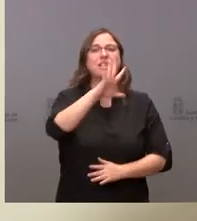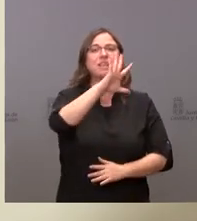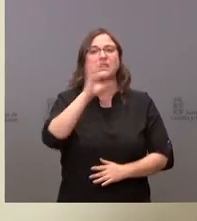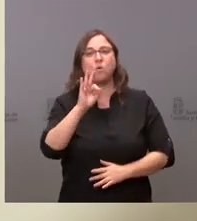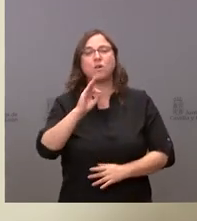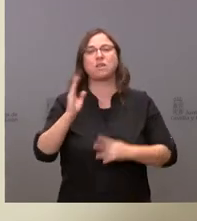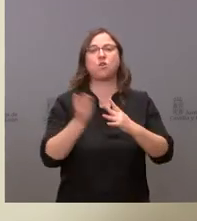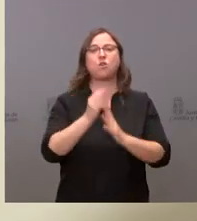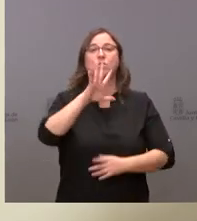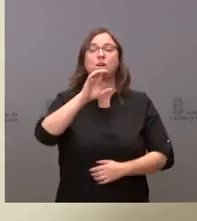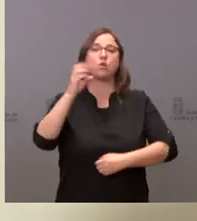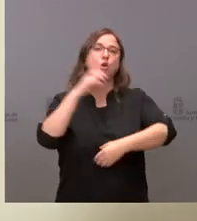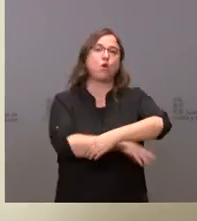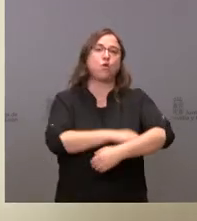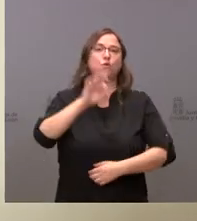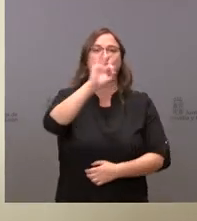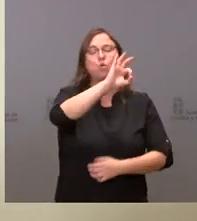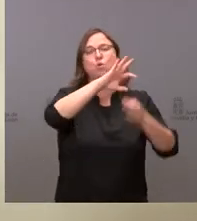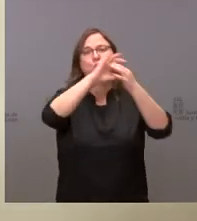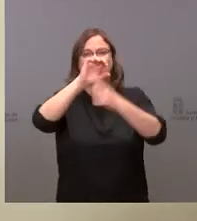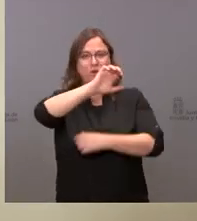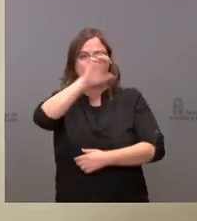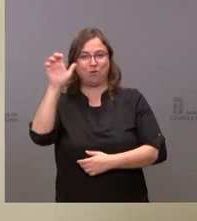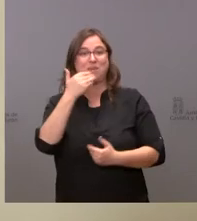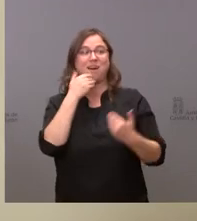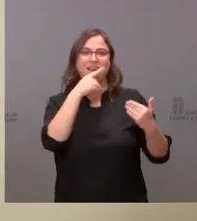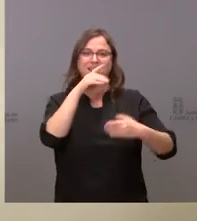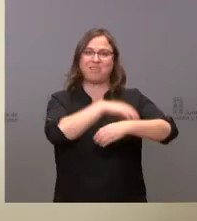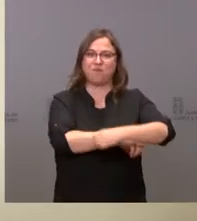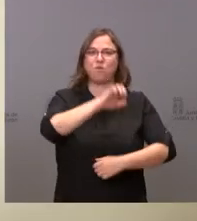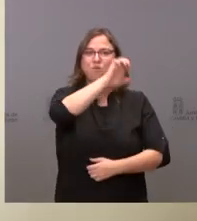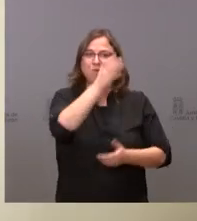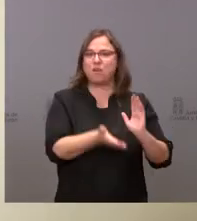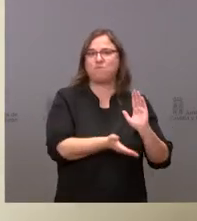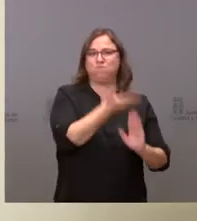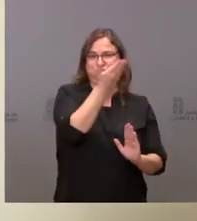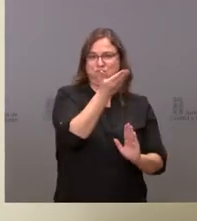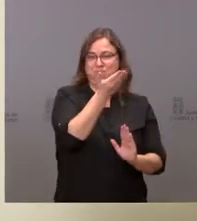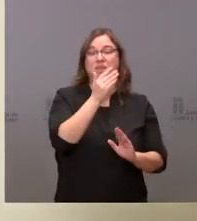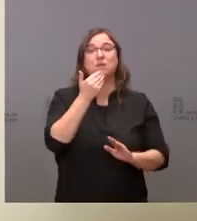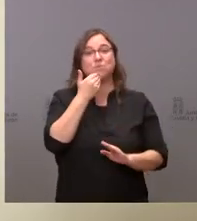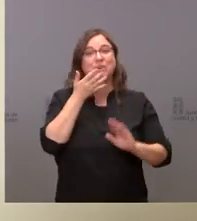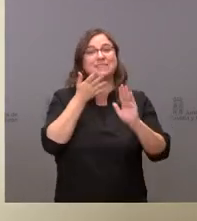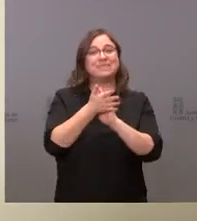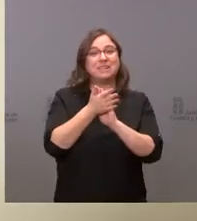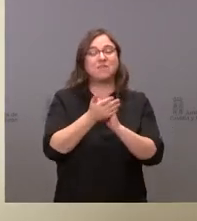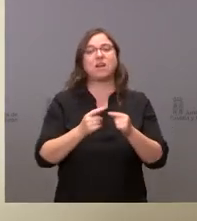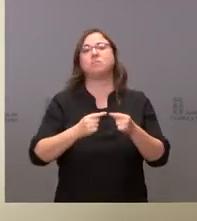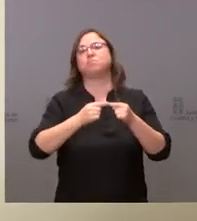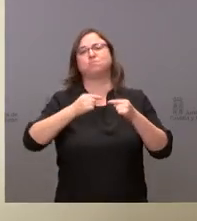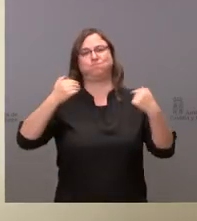los fondos de la Unión Europea, que son los que permiten este crecimiento, porque hay que decir que las transferencias también bajan un 6%.